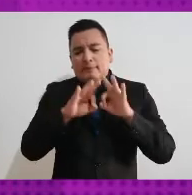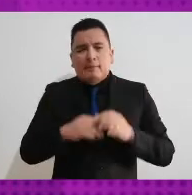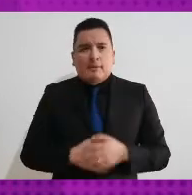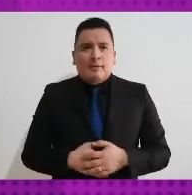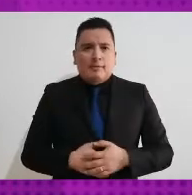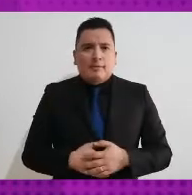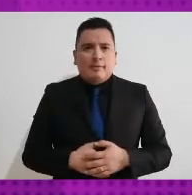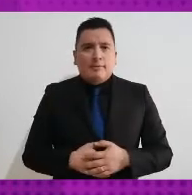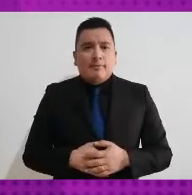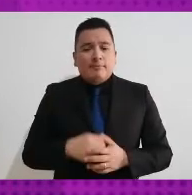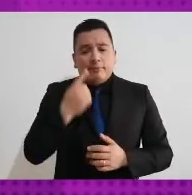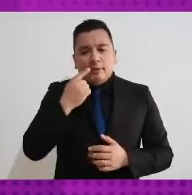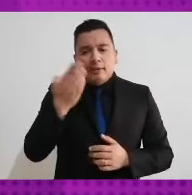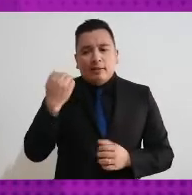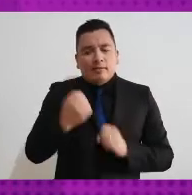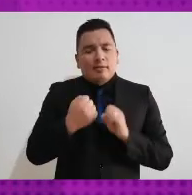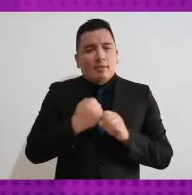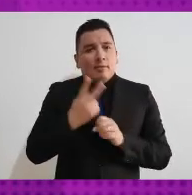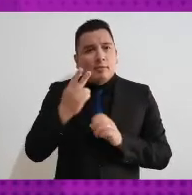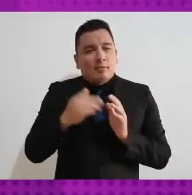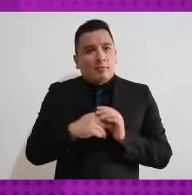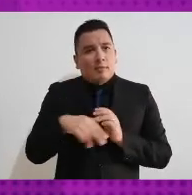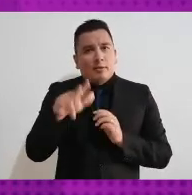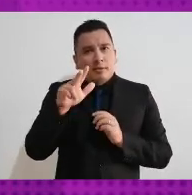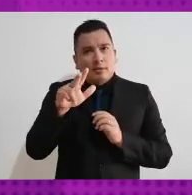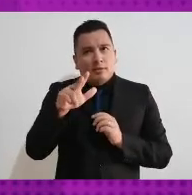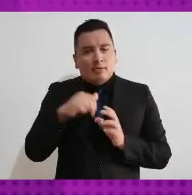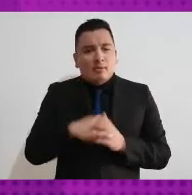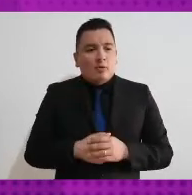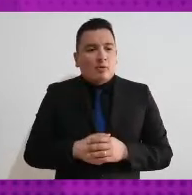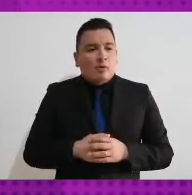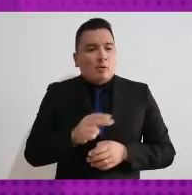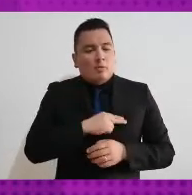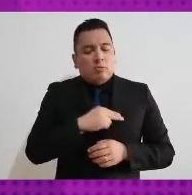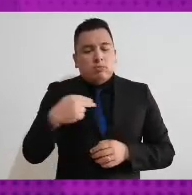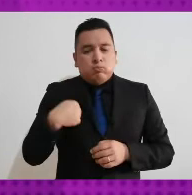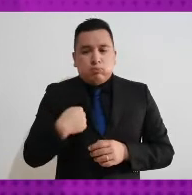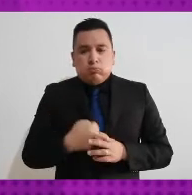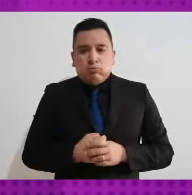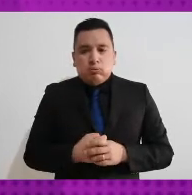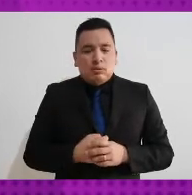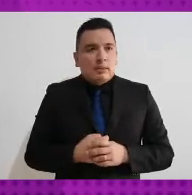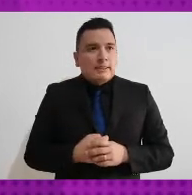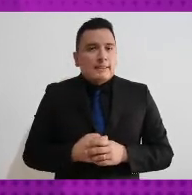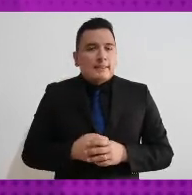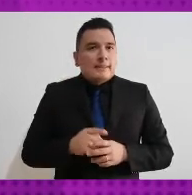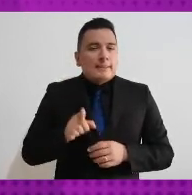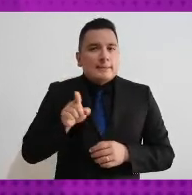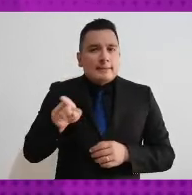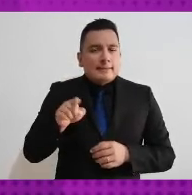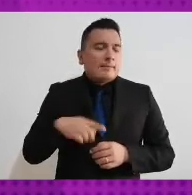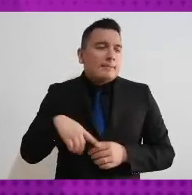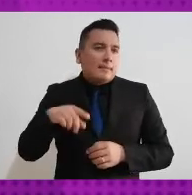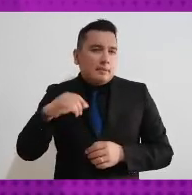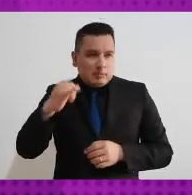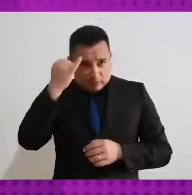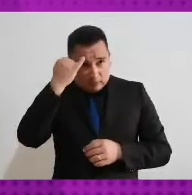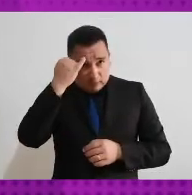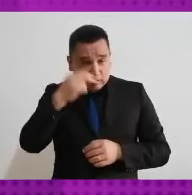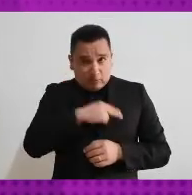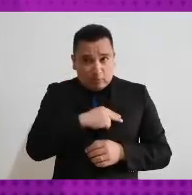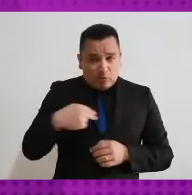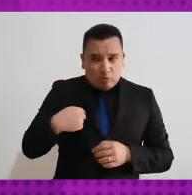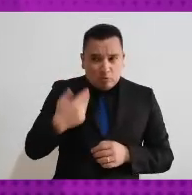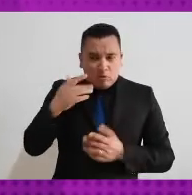importante resaltar esto? Porque en 2018, cuando por primera vez nosotros tomamos una acción afirmativa a favor de personas indígenas,